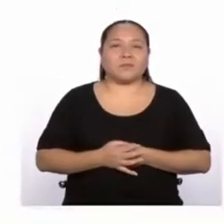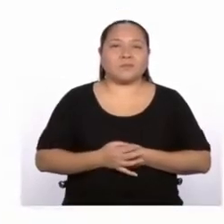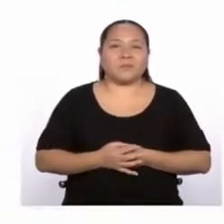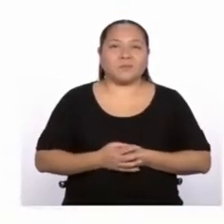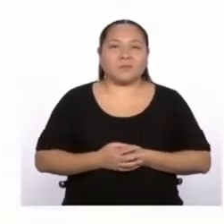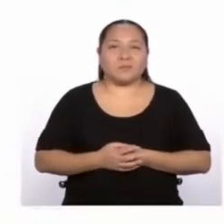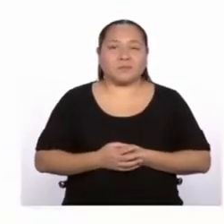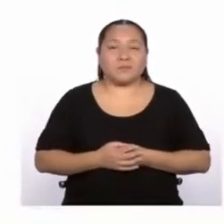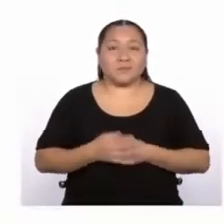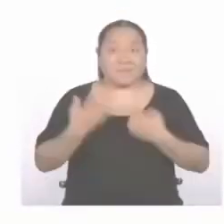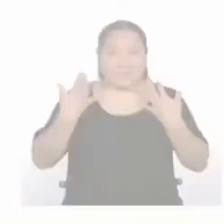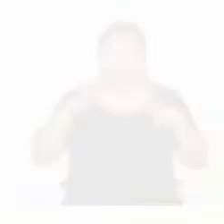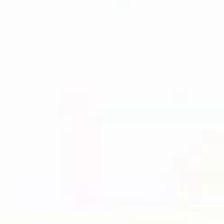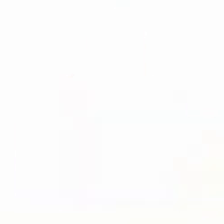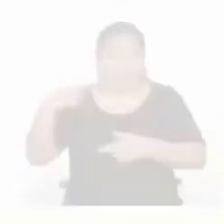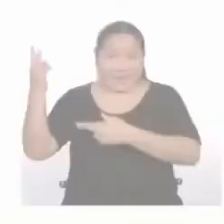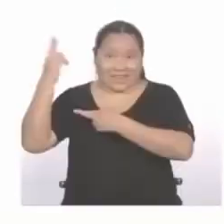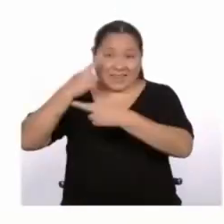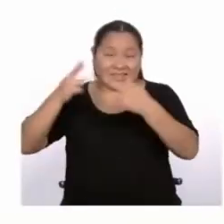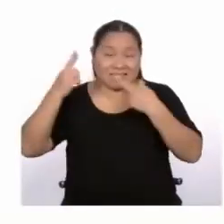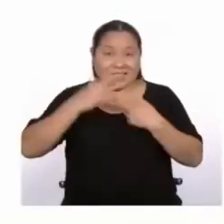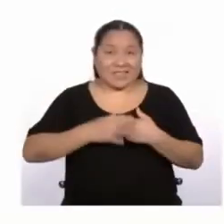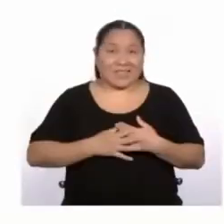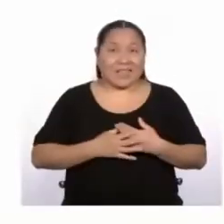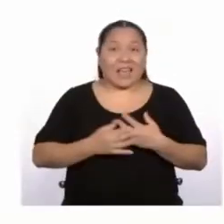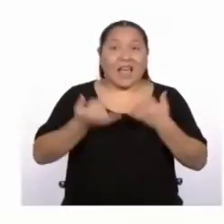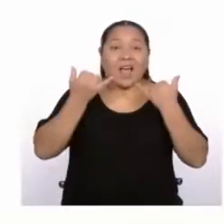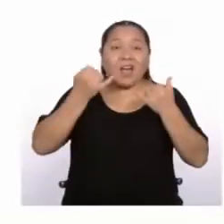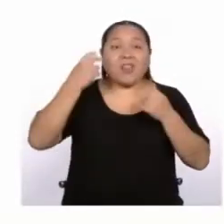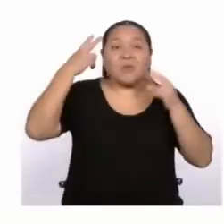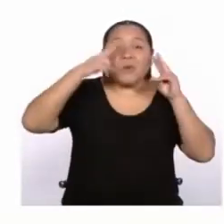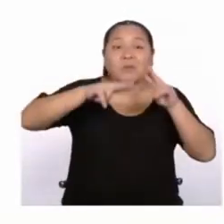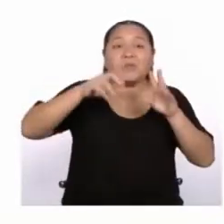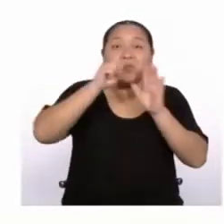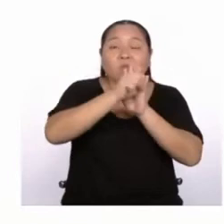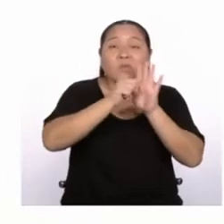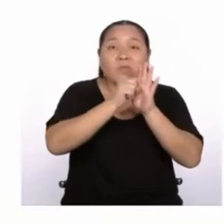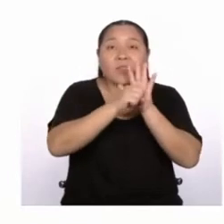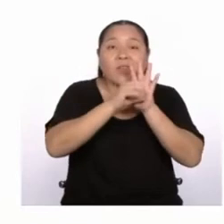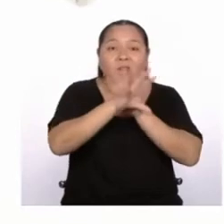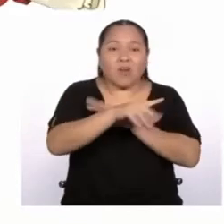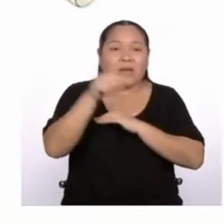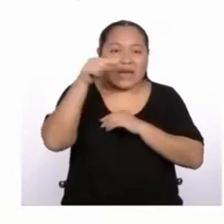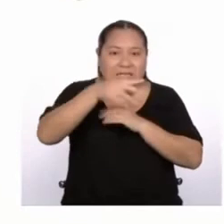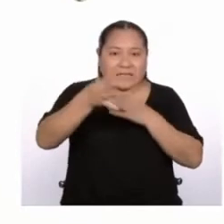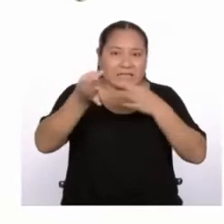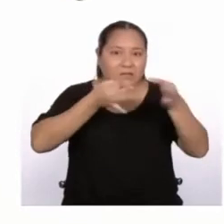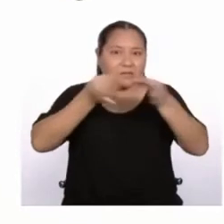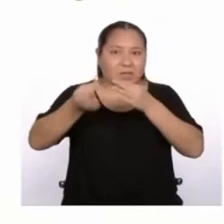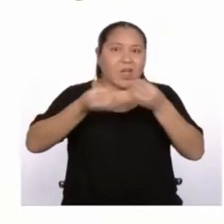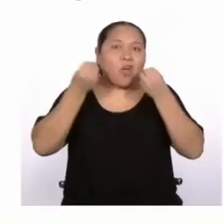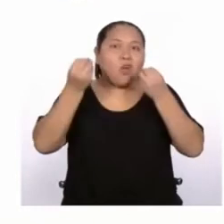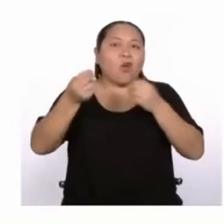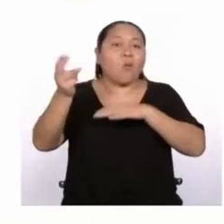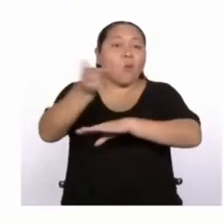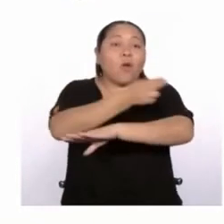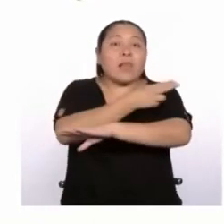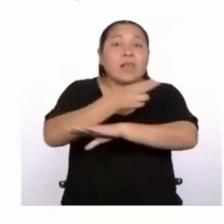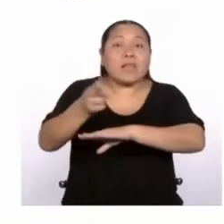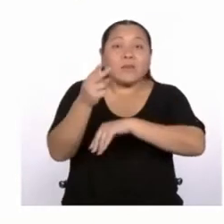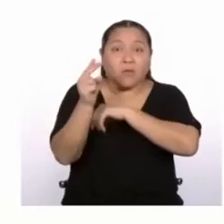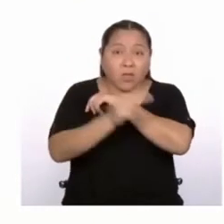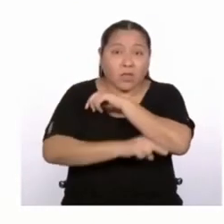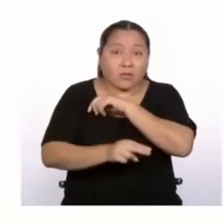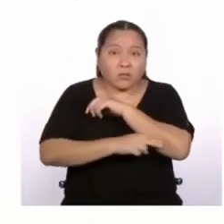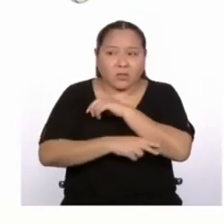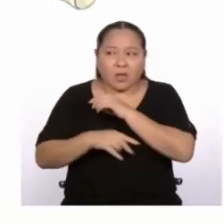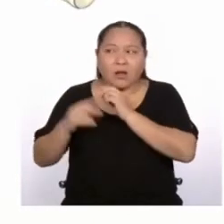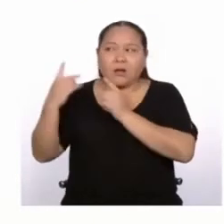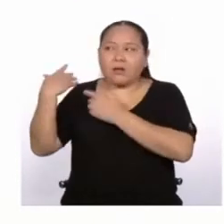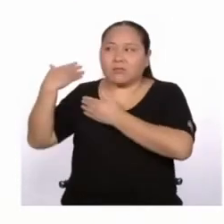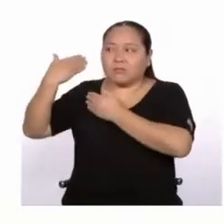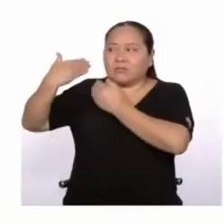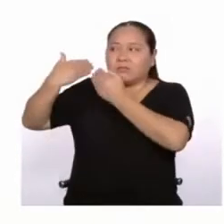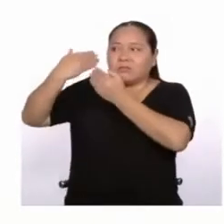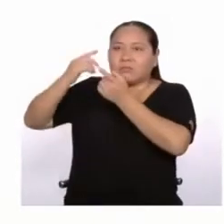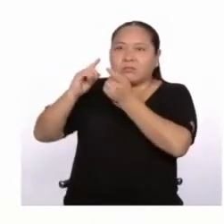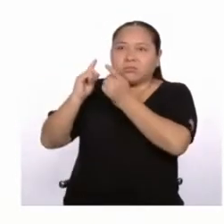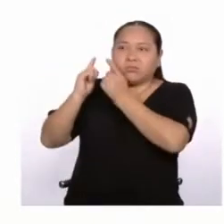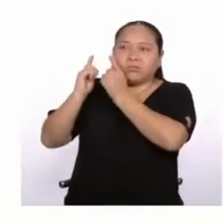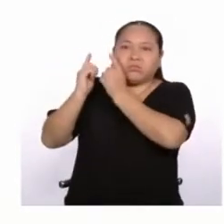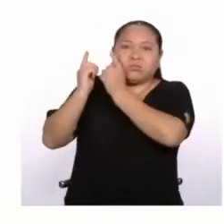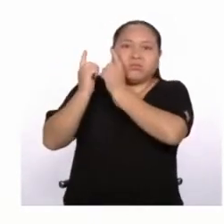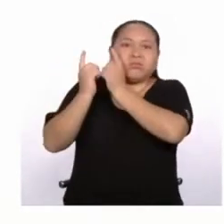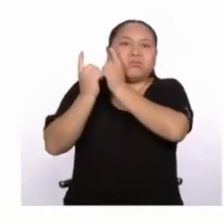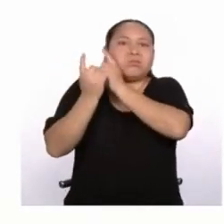Ya estoy de vuelta. Acabamos de ver un video que nos explica cómo nuestro himno nacional ha ido sufriendo cambios a lo